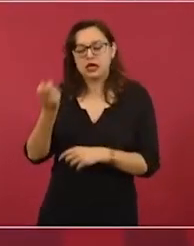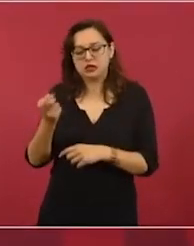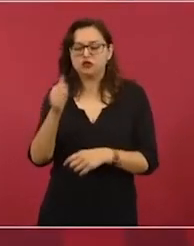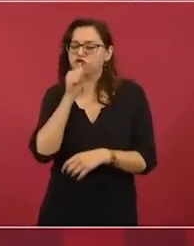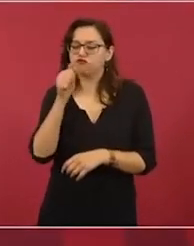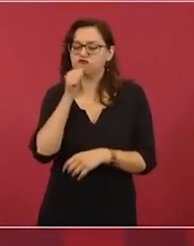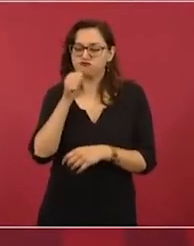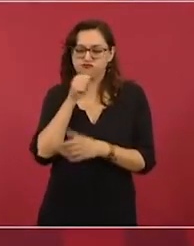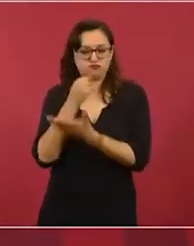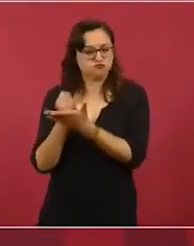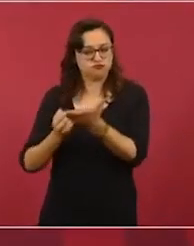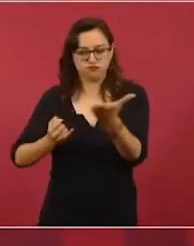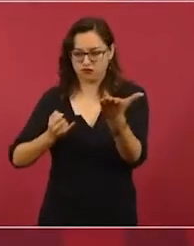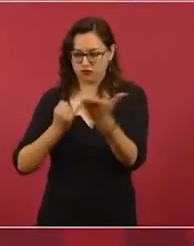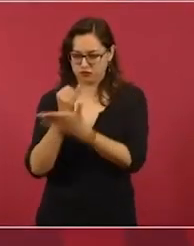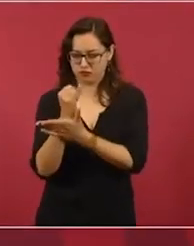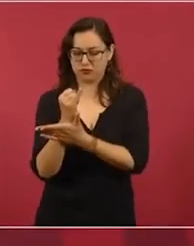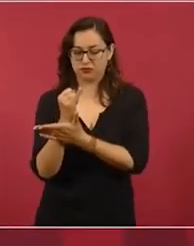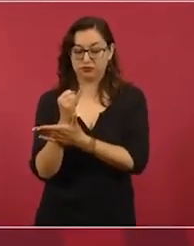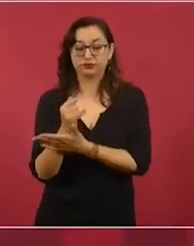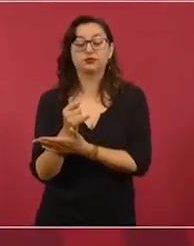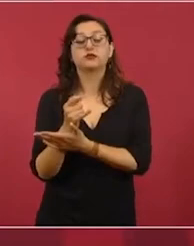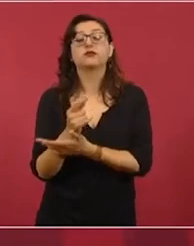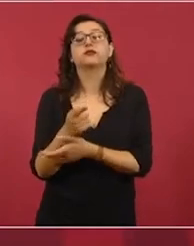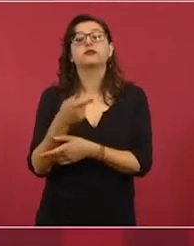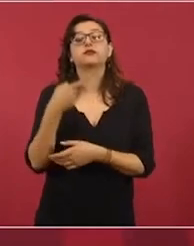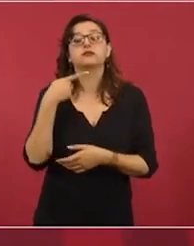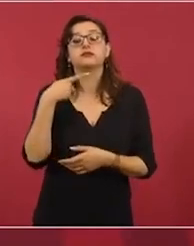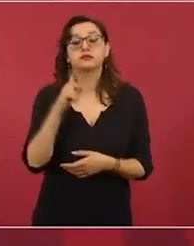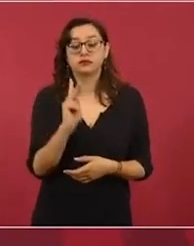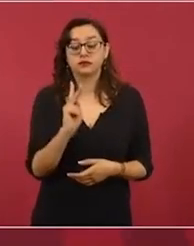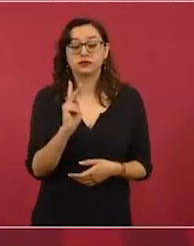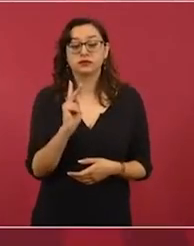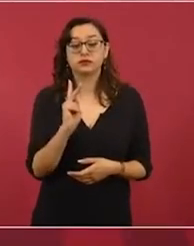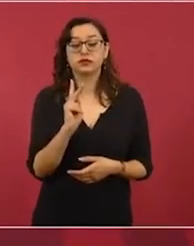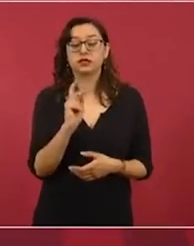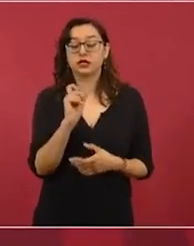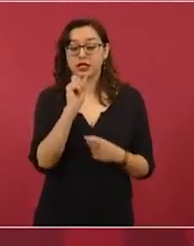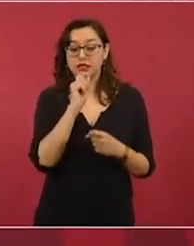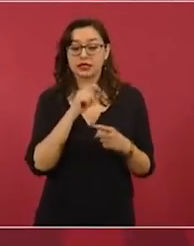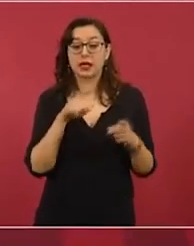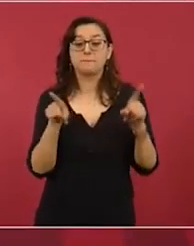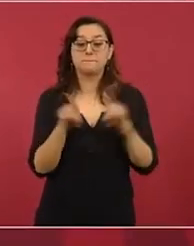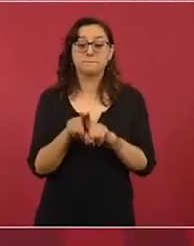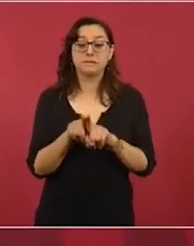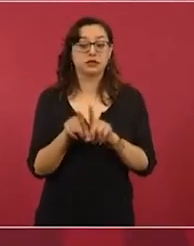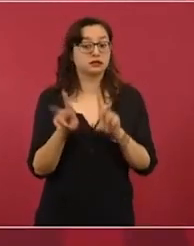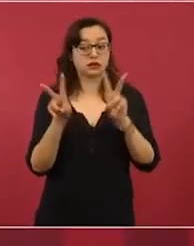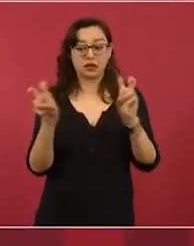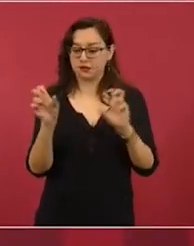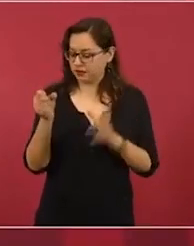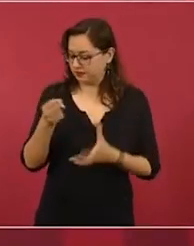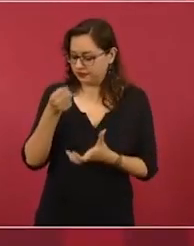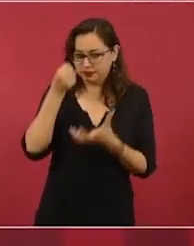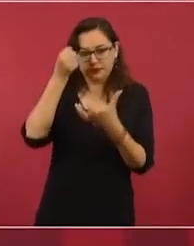Y lo mismo en el caso del presupuesto.